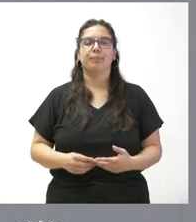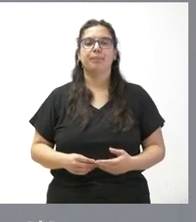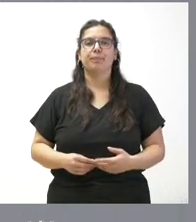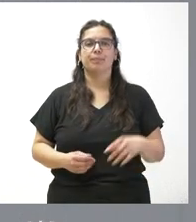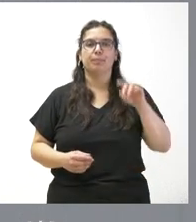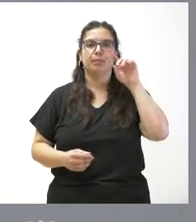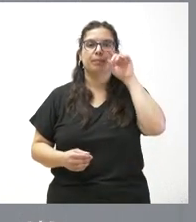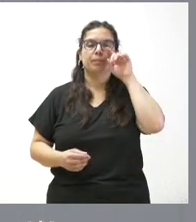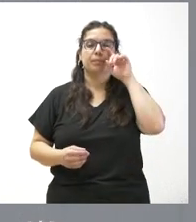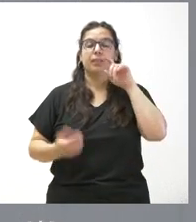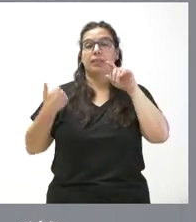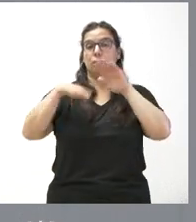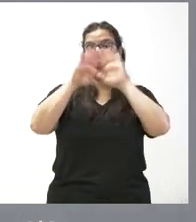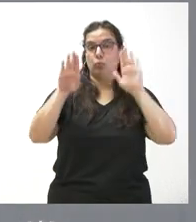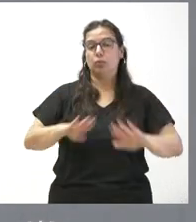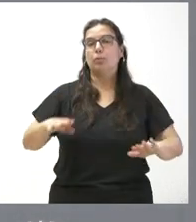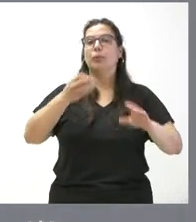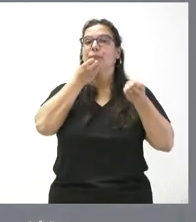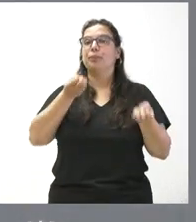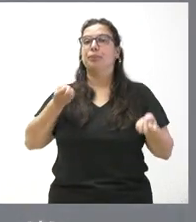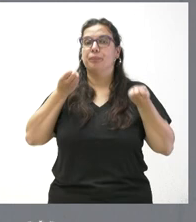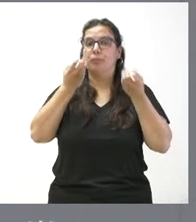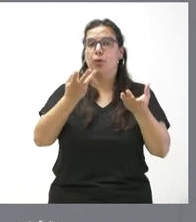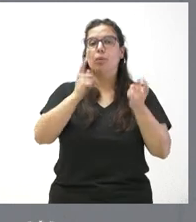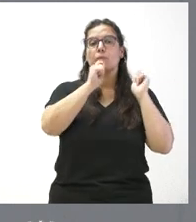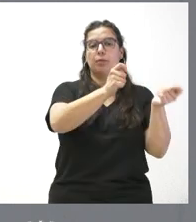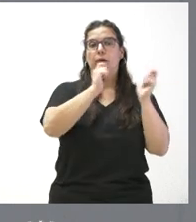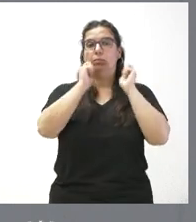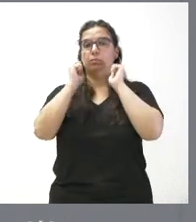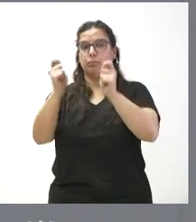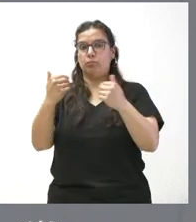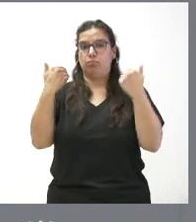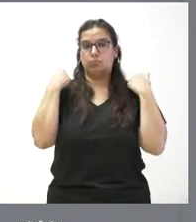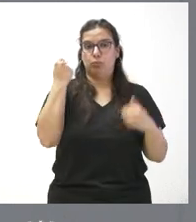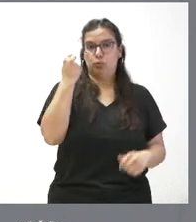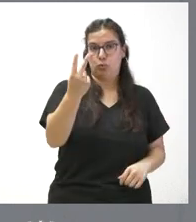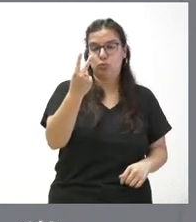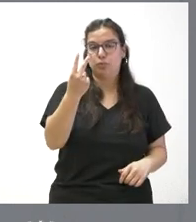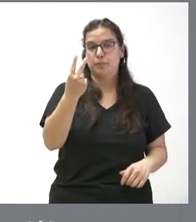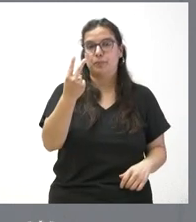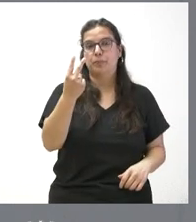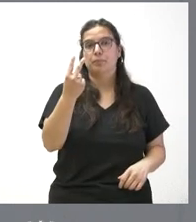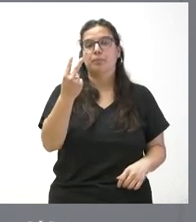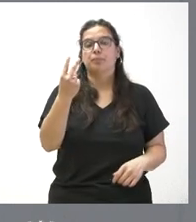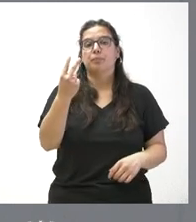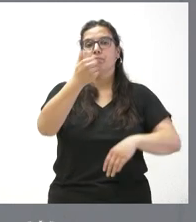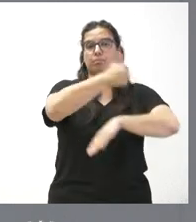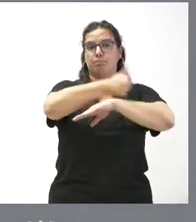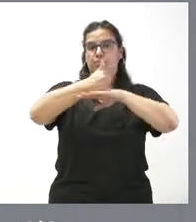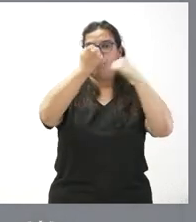Ya por terminar, les informo de dos nombramientos de dos altos cargos